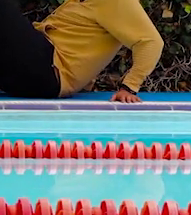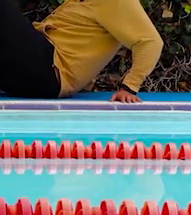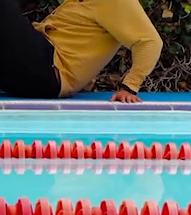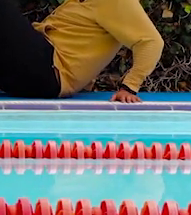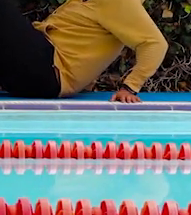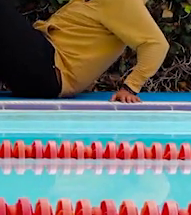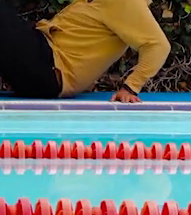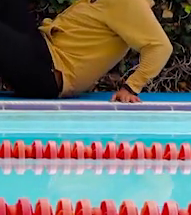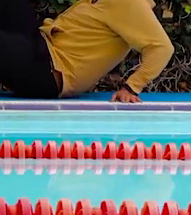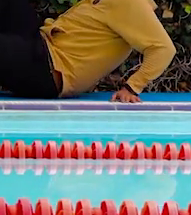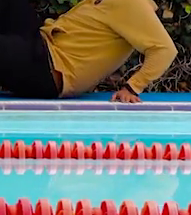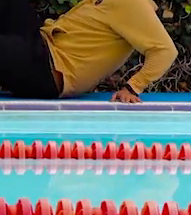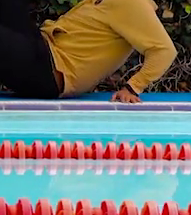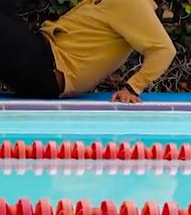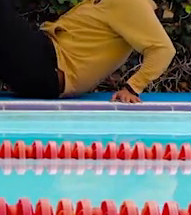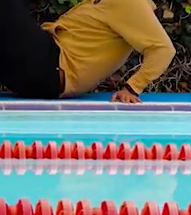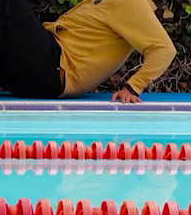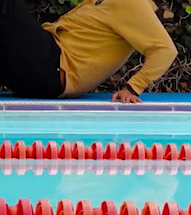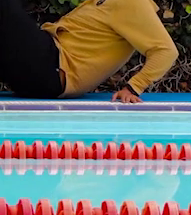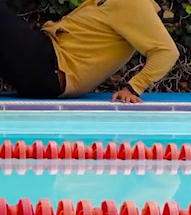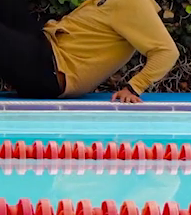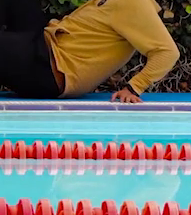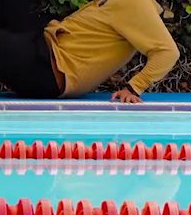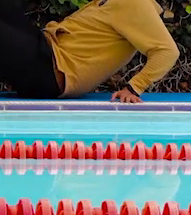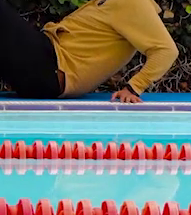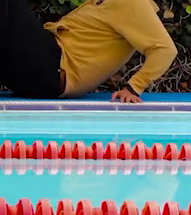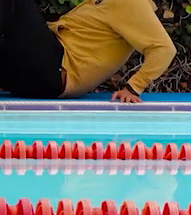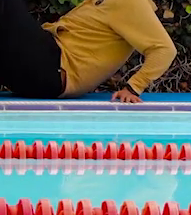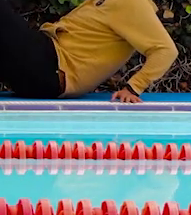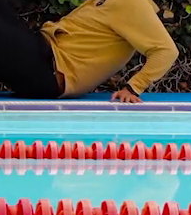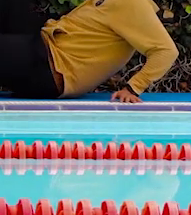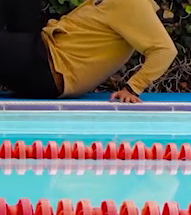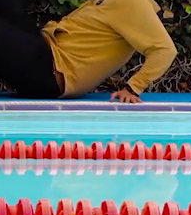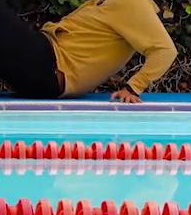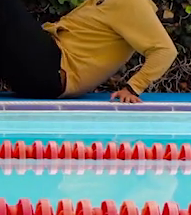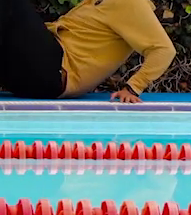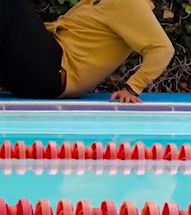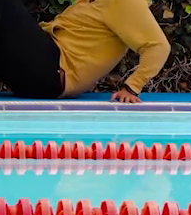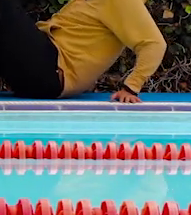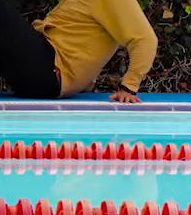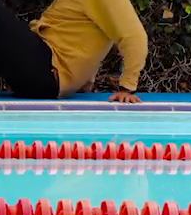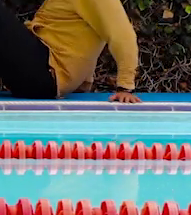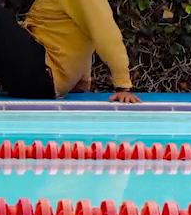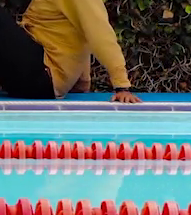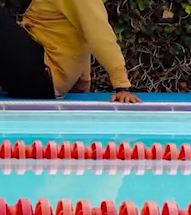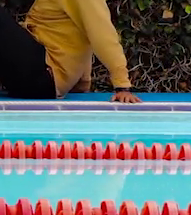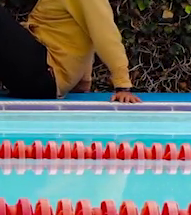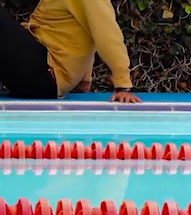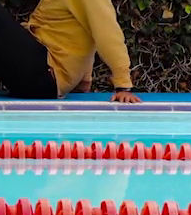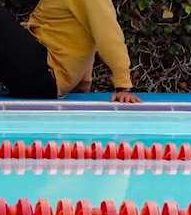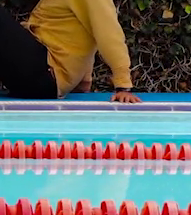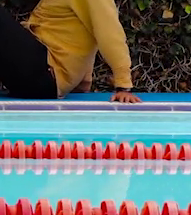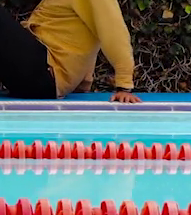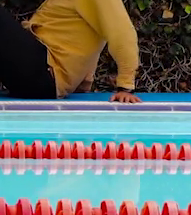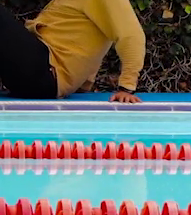Primero una y después otra. Y lo vamos a ir alternando sin volver a bajar las piernas. ¿Listo, Paul?